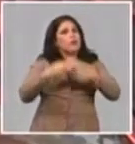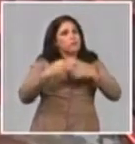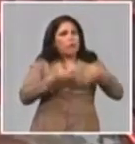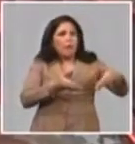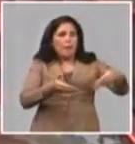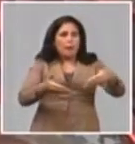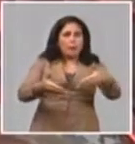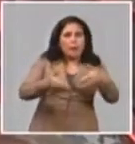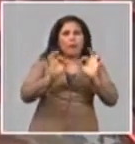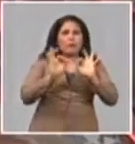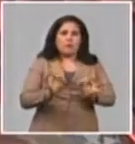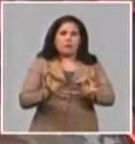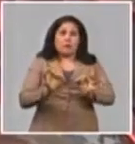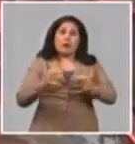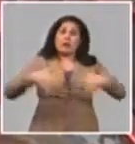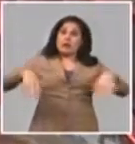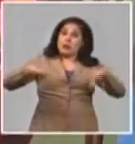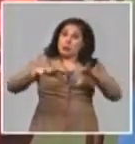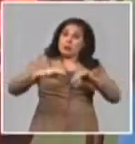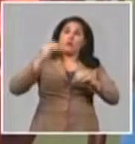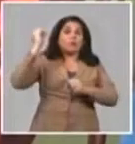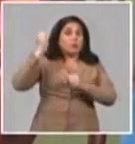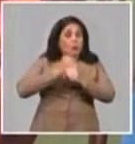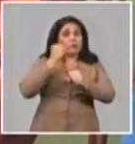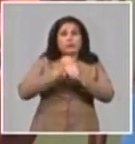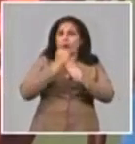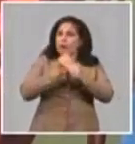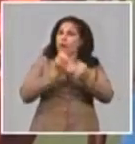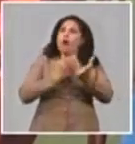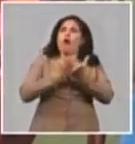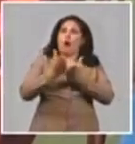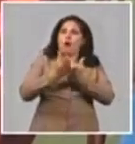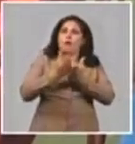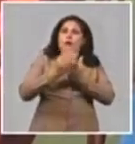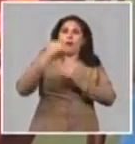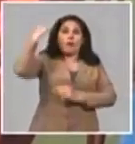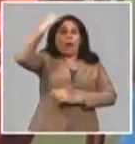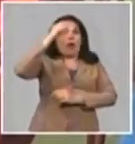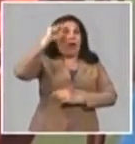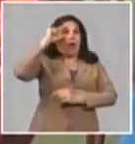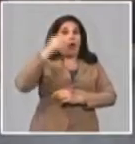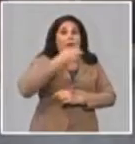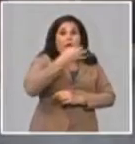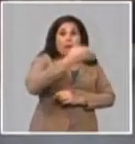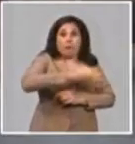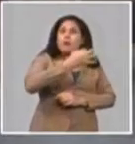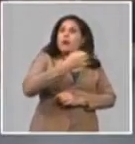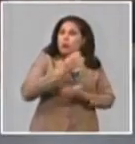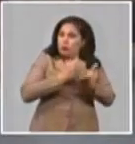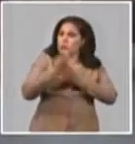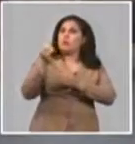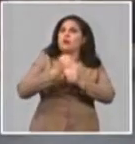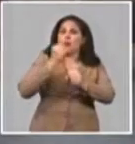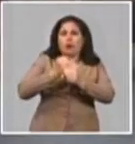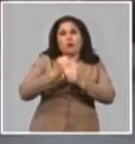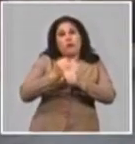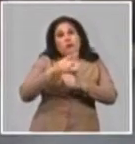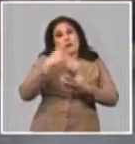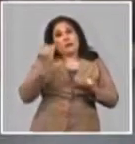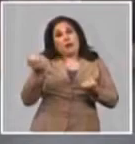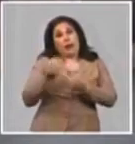previstas ¿Aún en esta circunstancia se sigue trabajando en ese lugar? Se sigue trabajando y usted decía que tenemos una gran cantidad de trabajadores